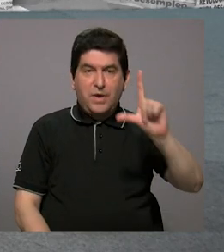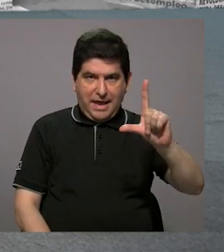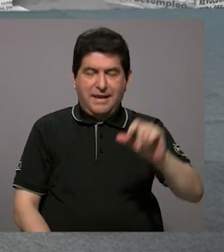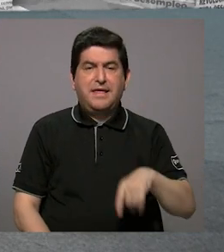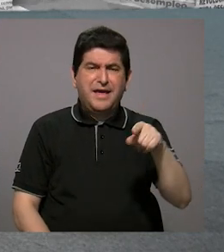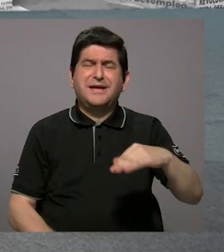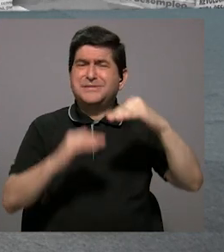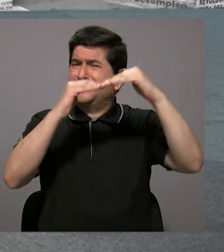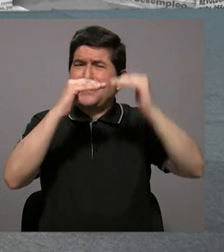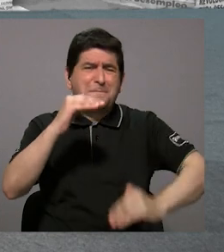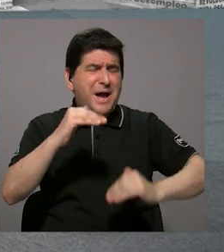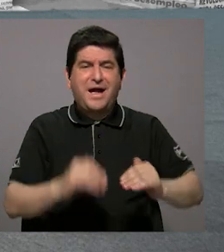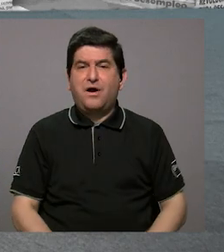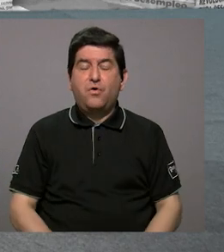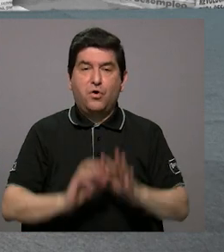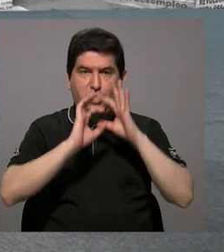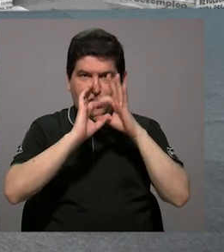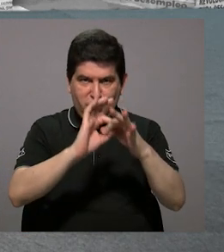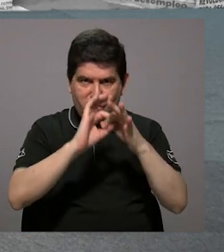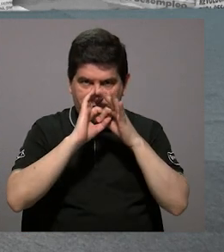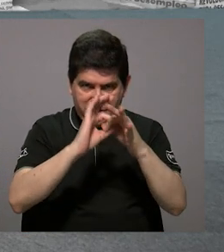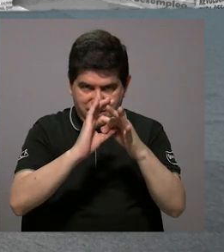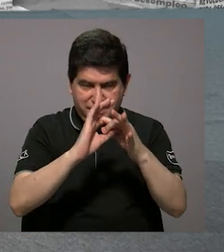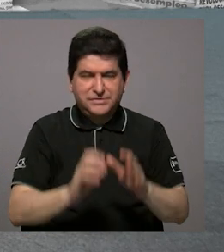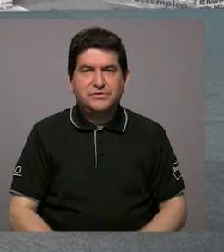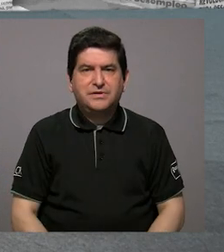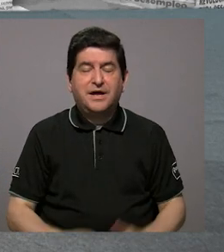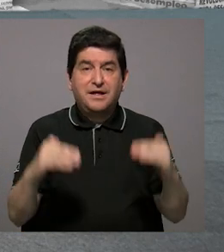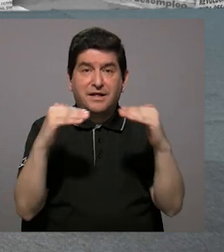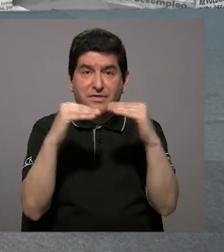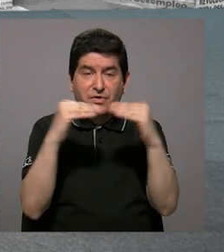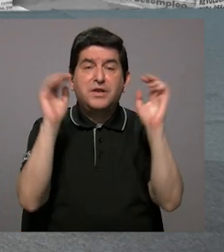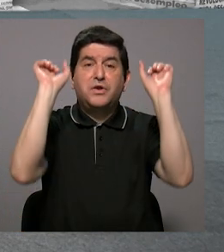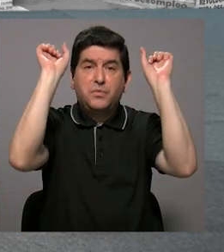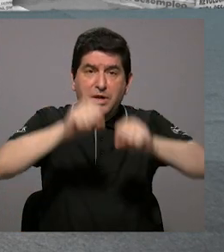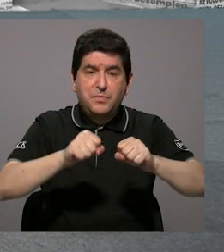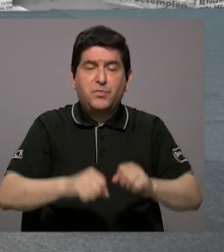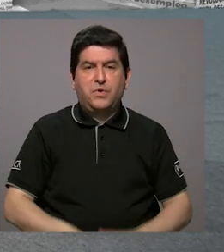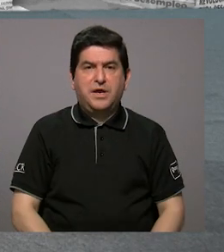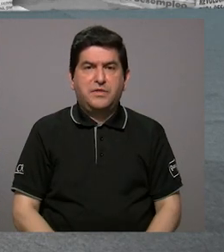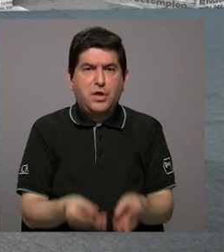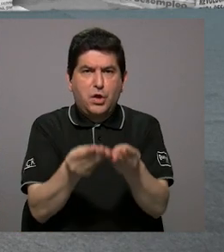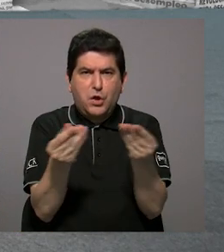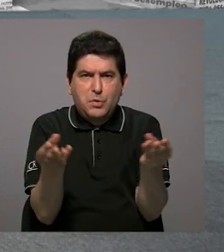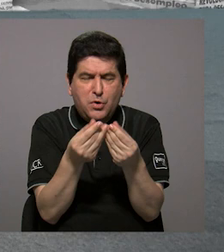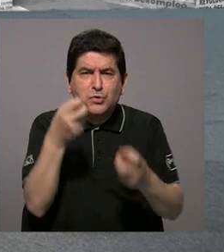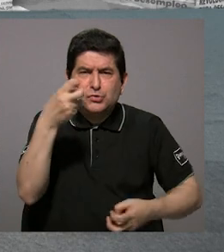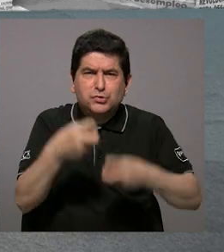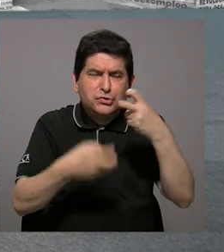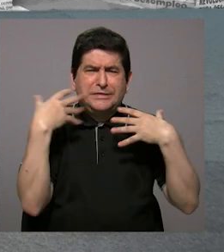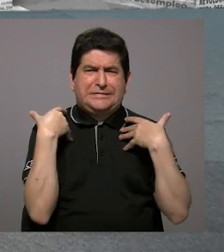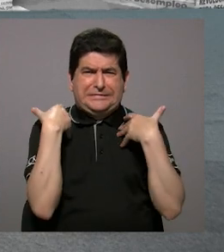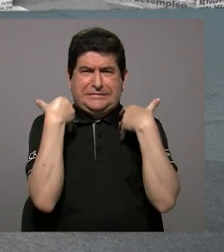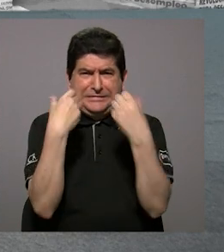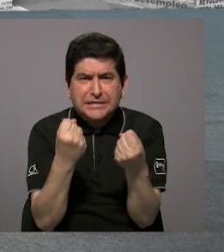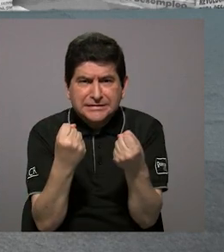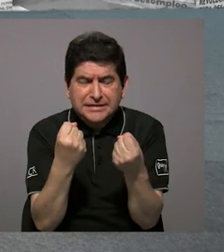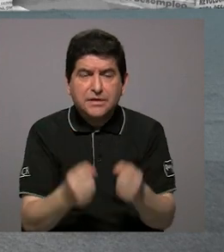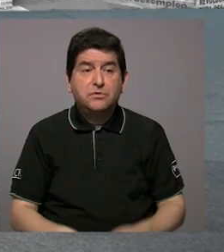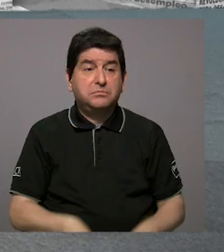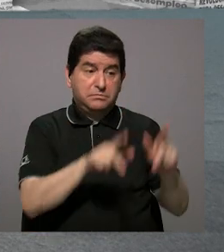es muy bajo con relación al nivel que podría producir un problema de salud